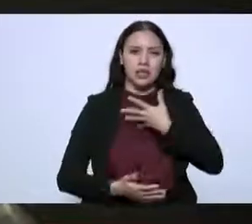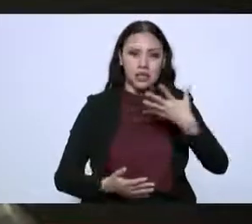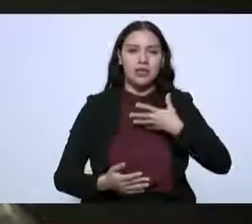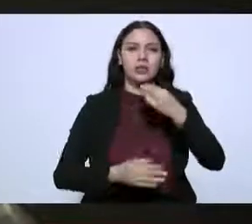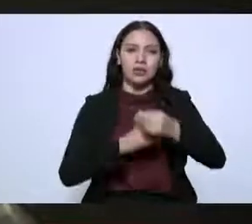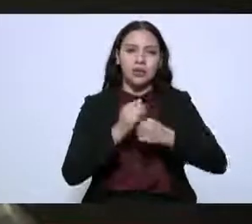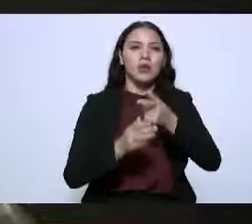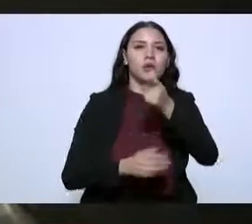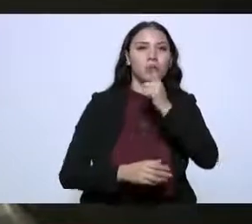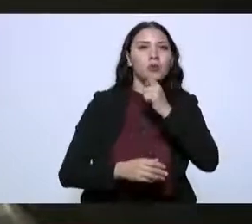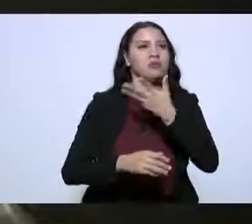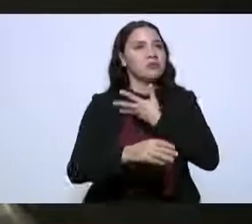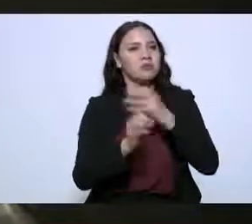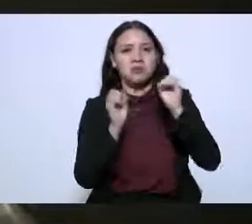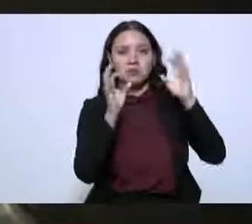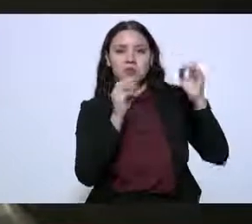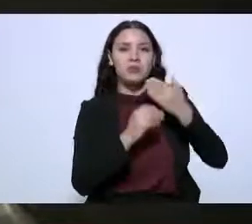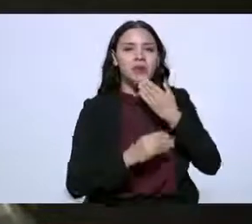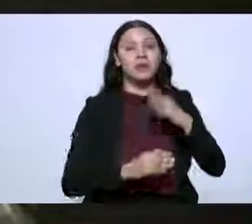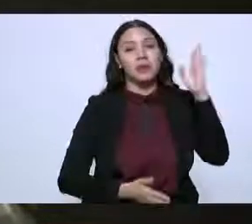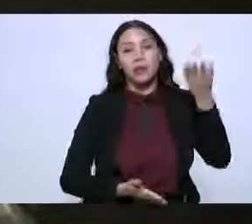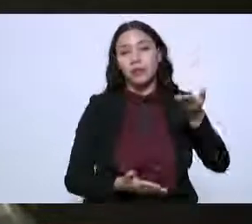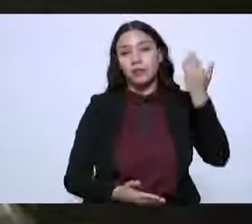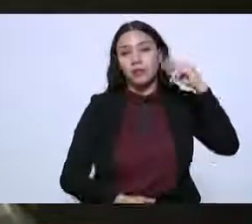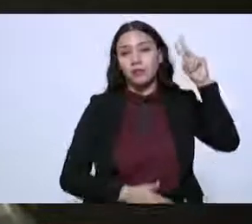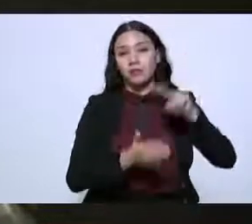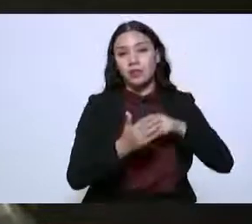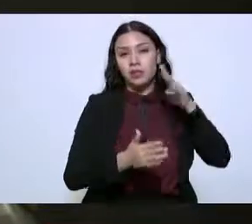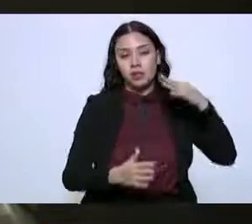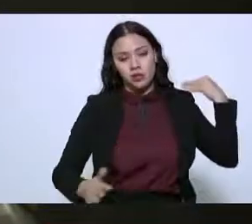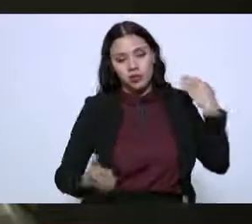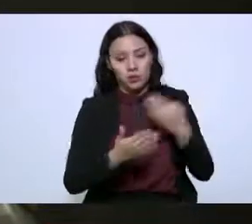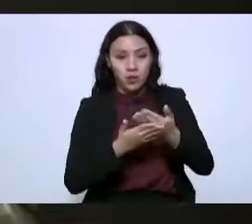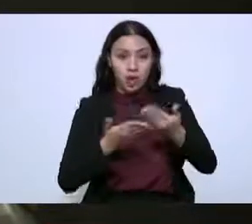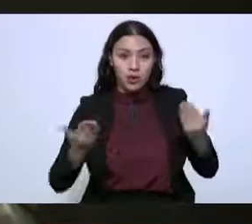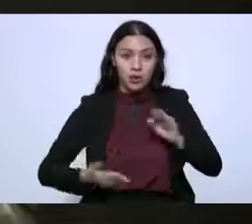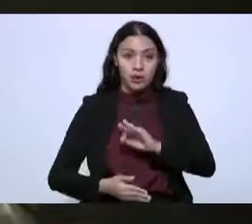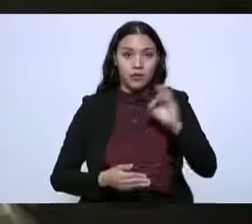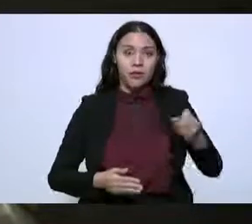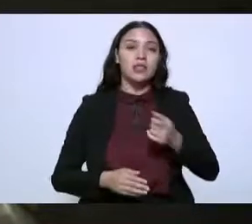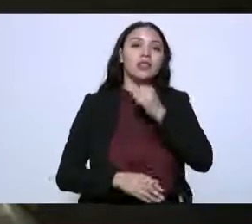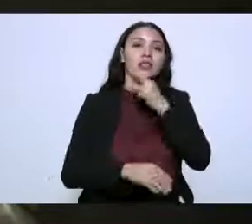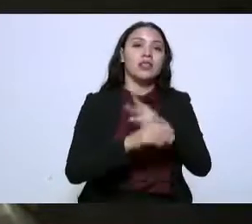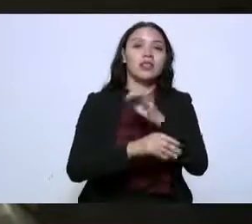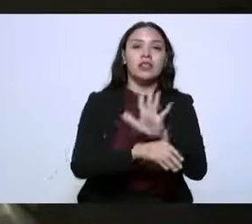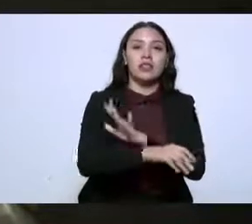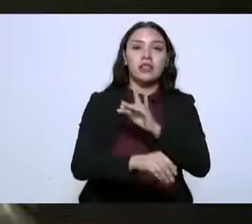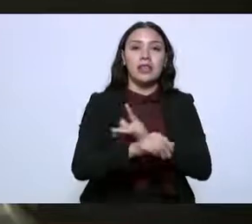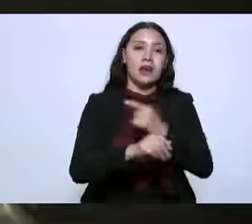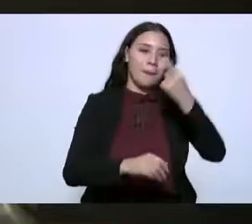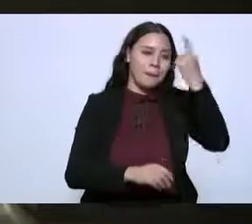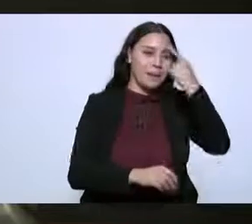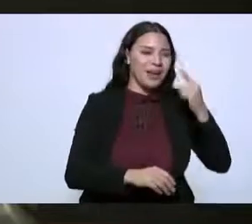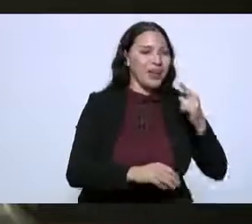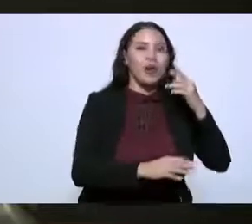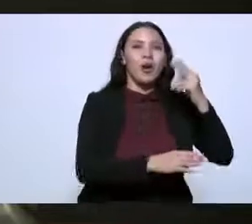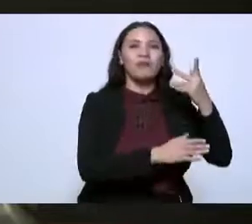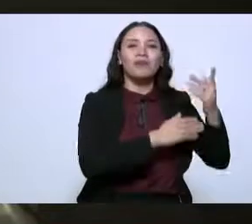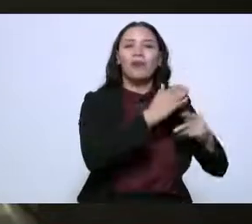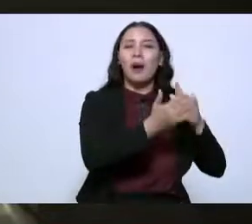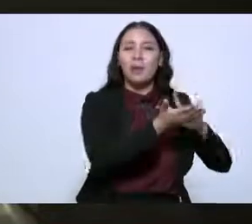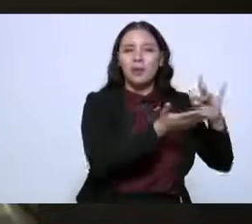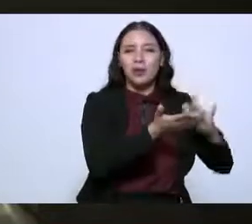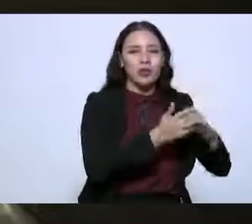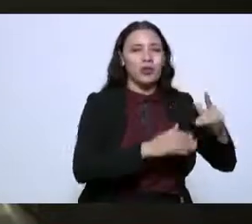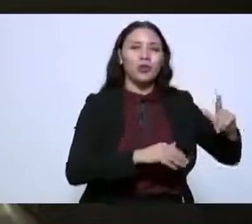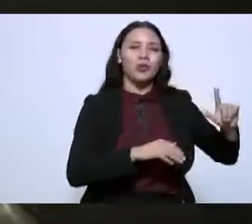Del 2019 a la fecha, la Secretaría de Energía, a través del Fondo de Servicio Universal Eléctrico, ha